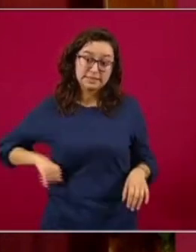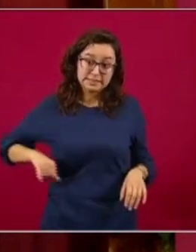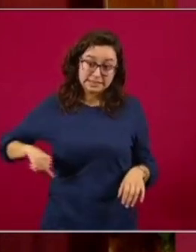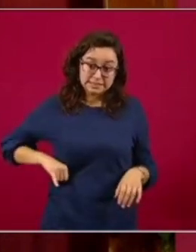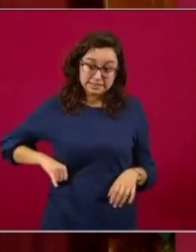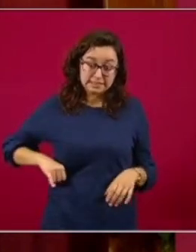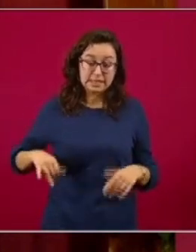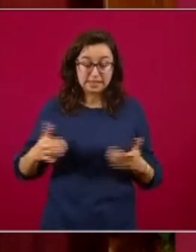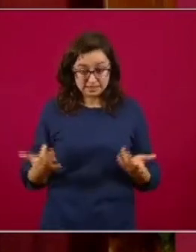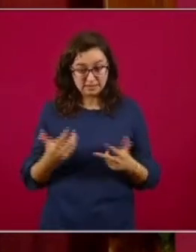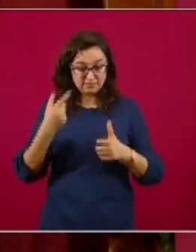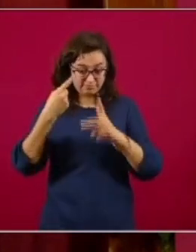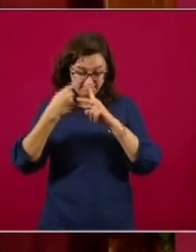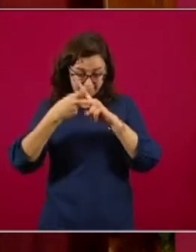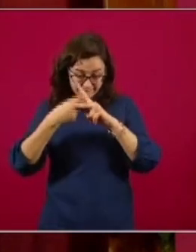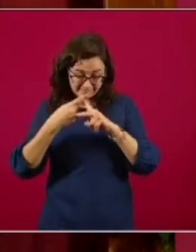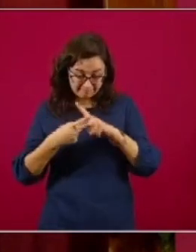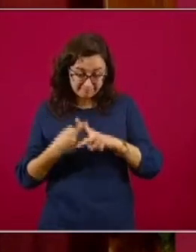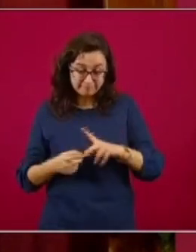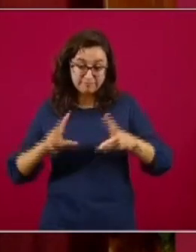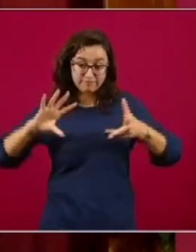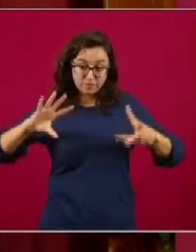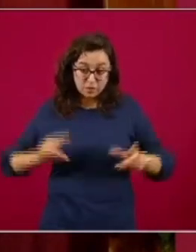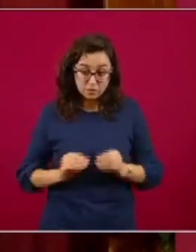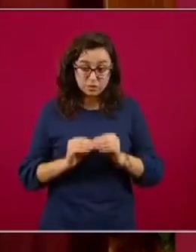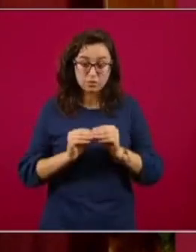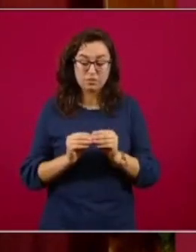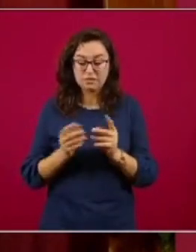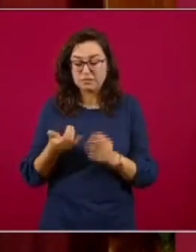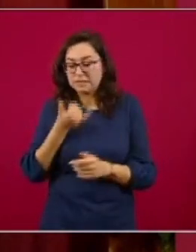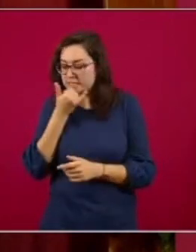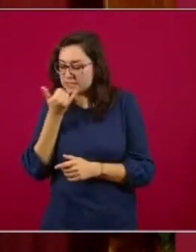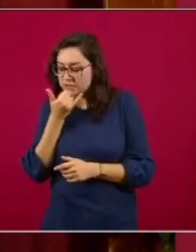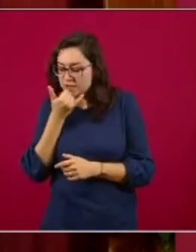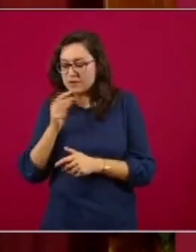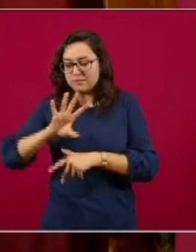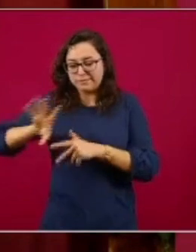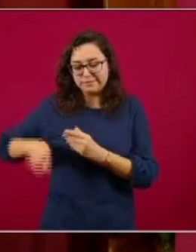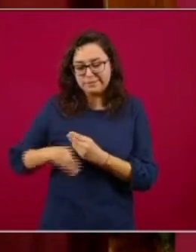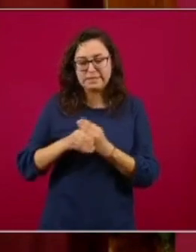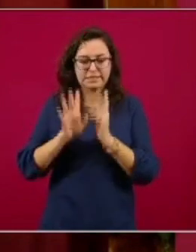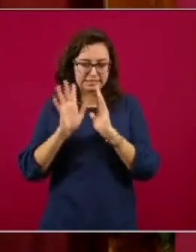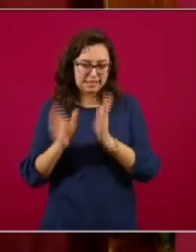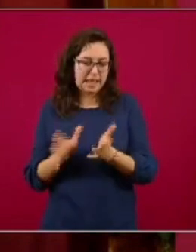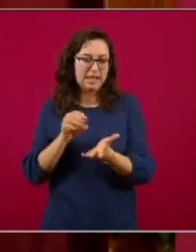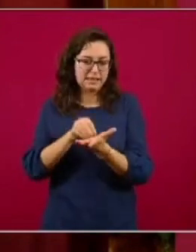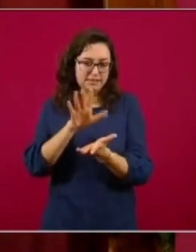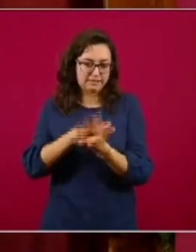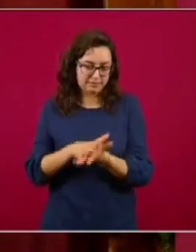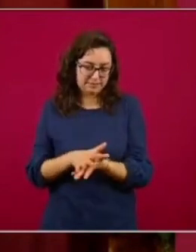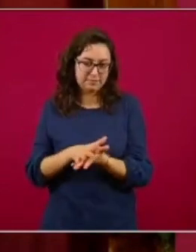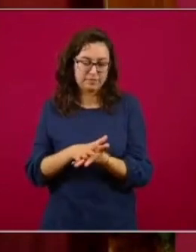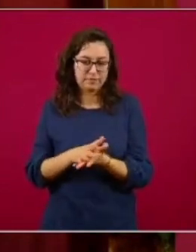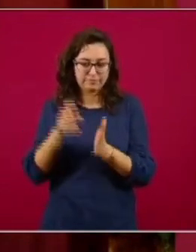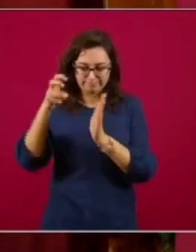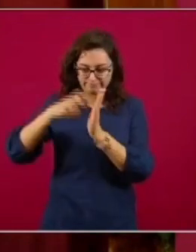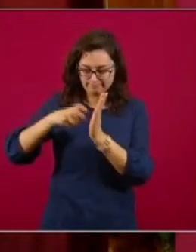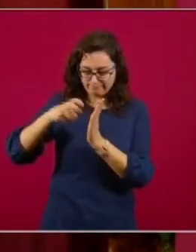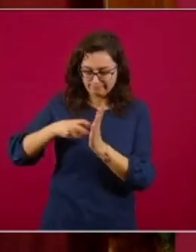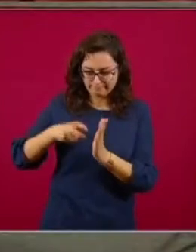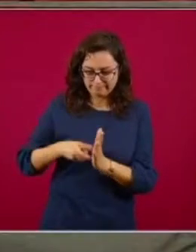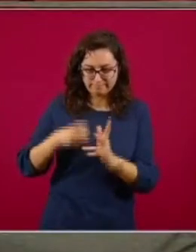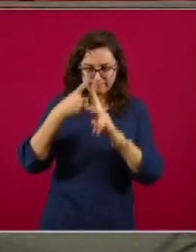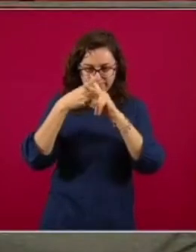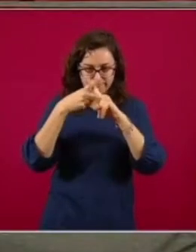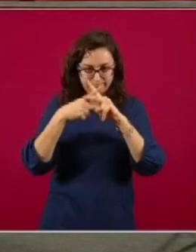estos errores de determinación, por la sensibilidad y especificidad que ya están contemplados y se corrigen entonces